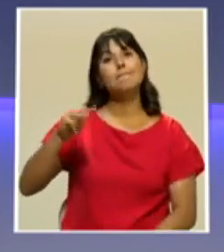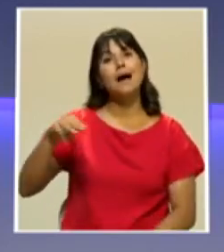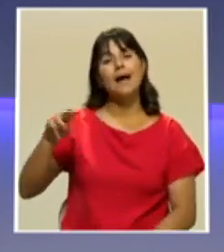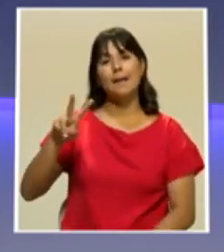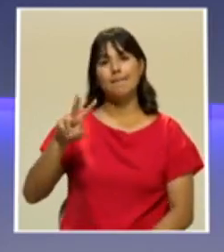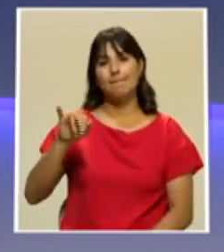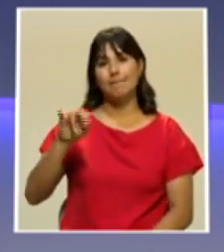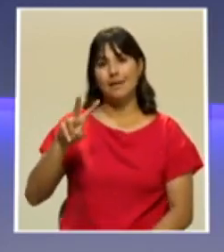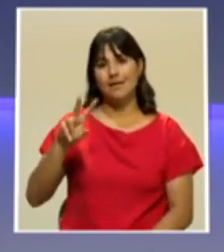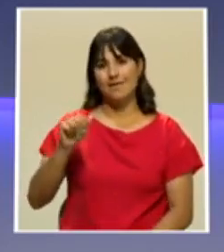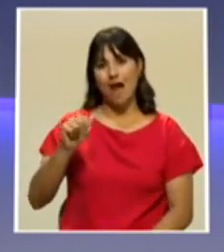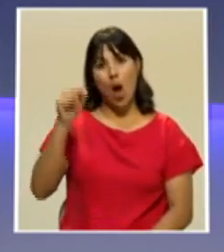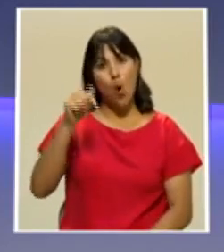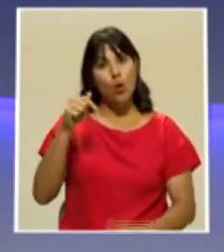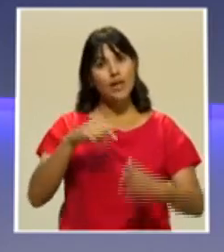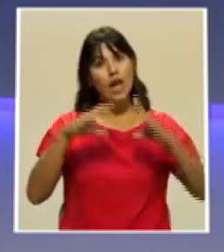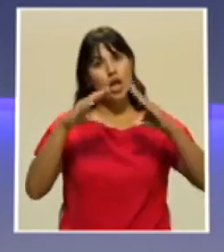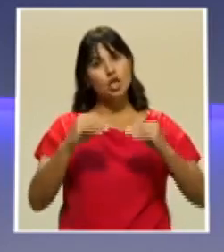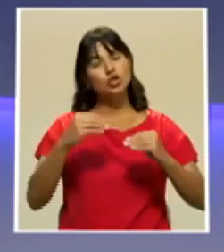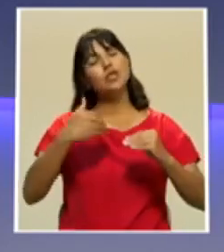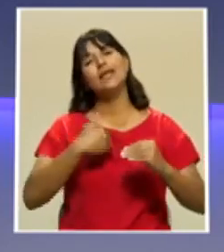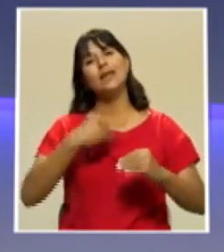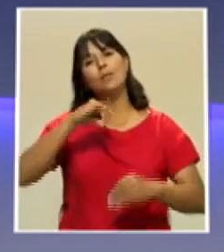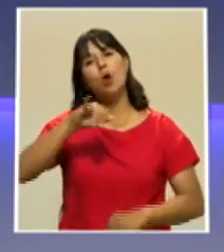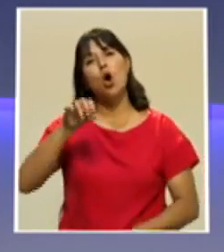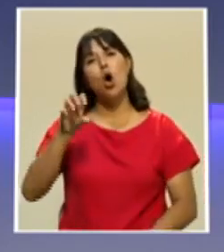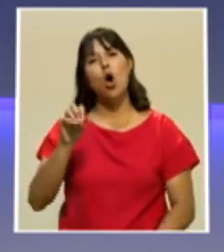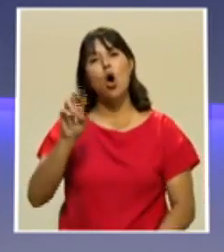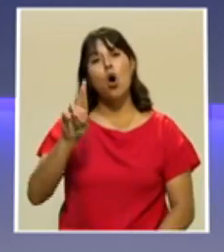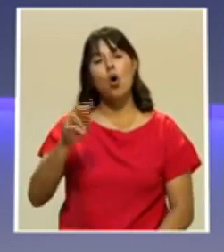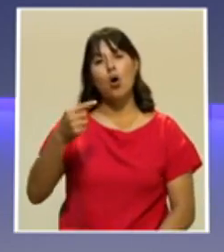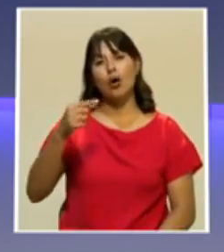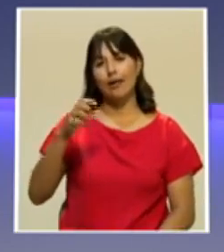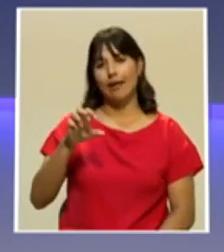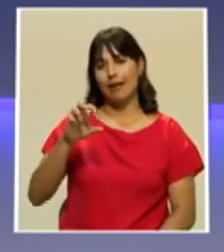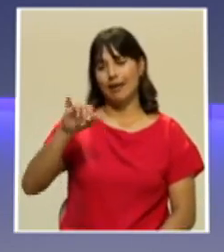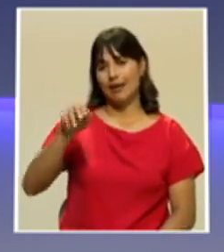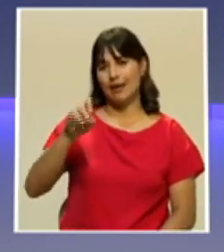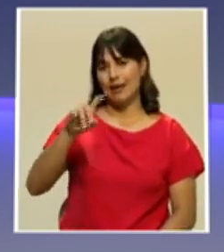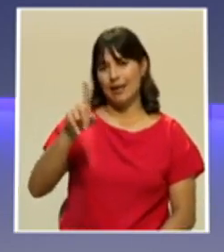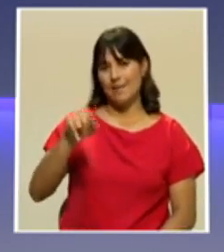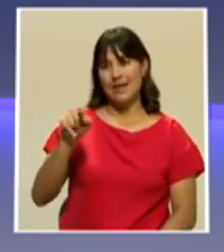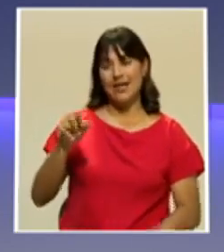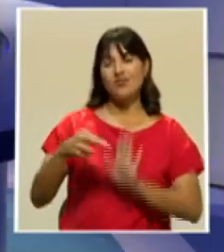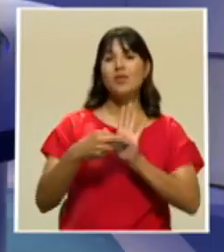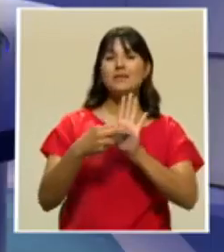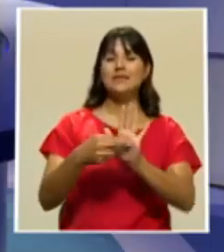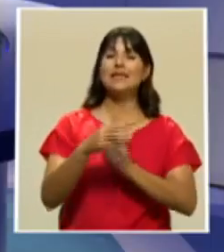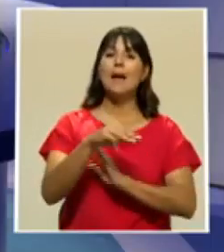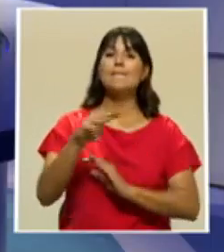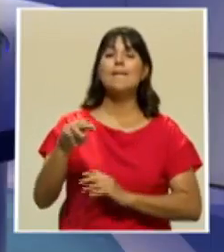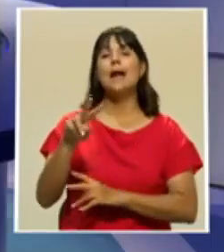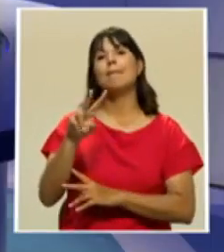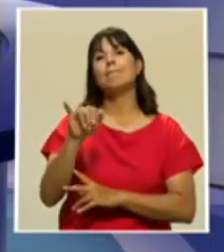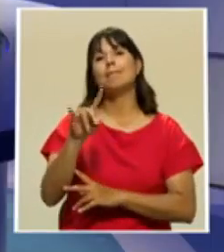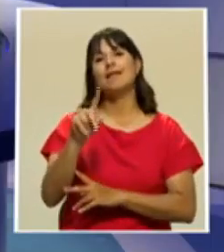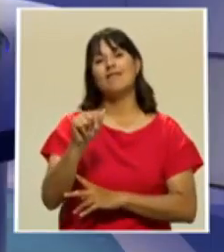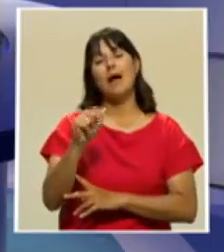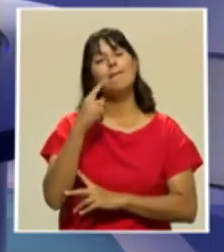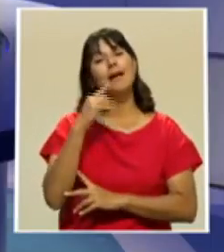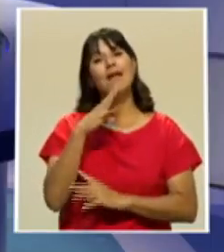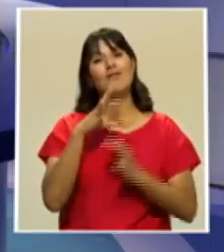tenemos a Jorge Jiménez de Mar Viva en el set para conversar sobre el tema. Buenas noches, don Jorge.